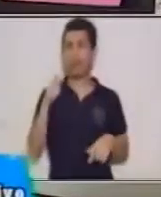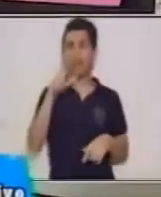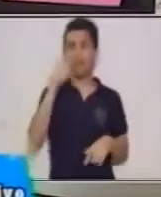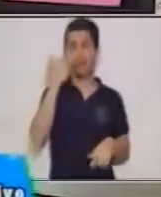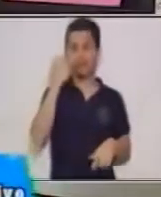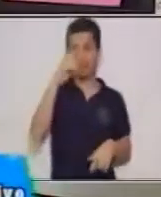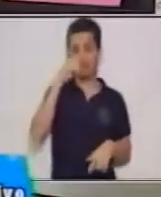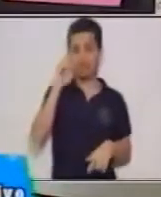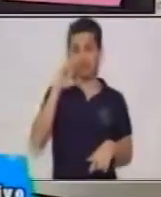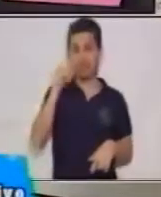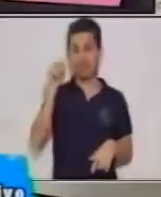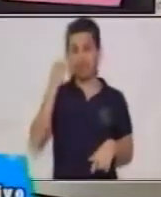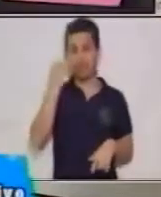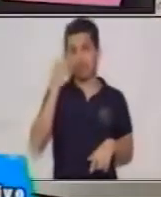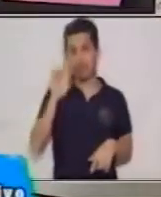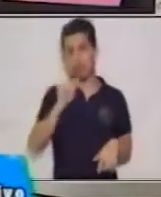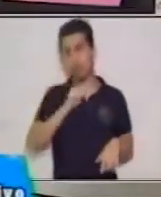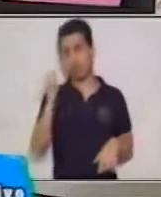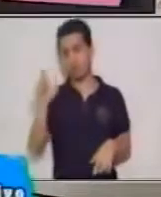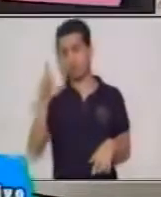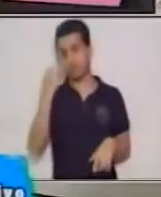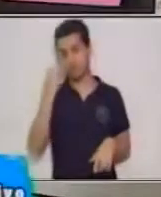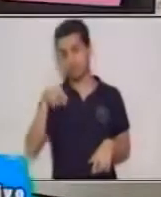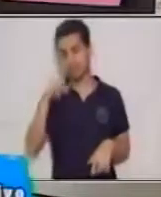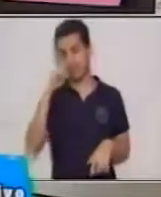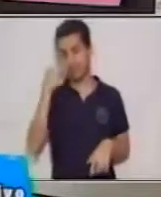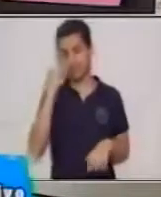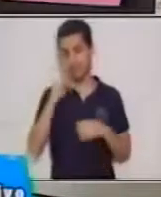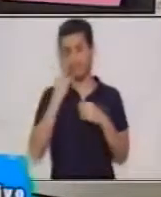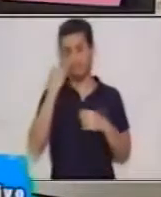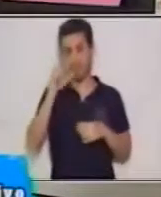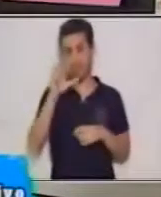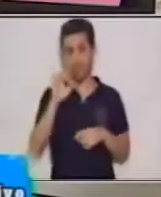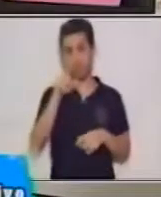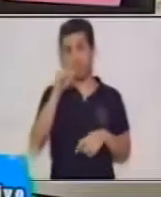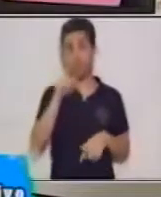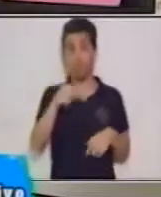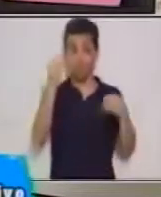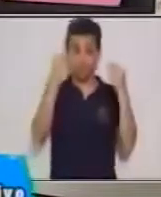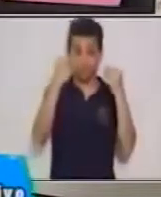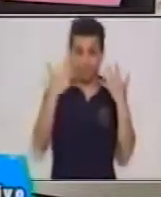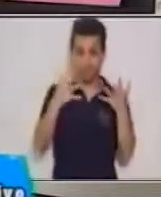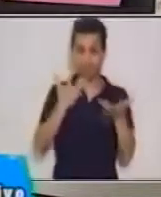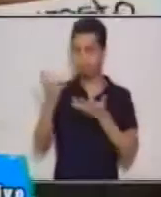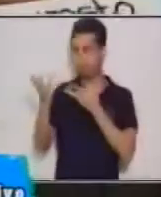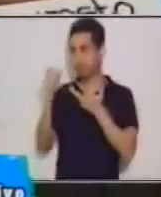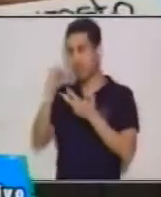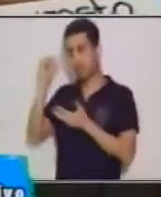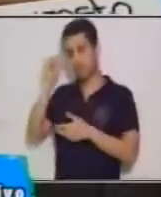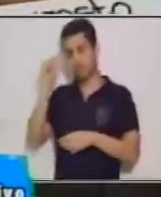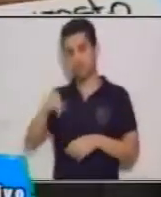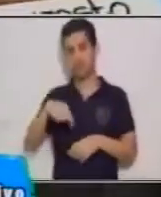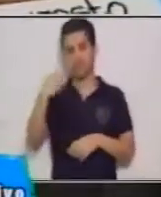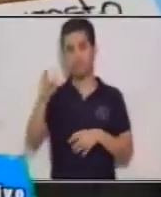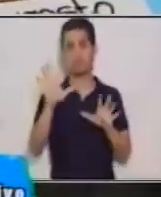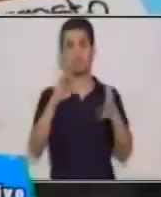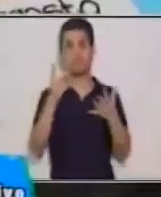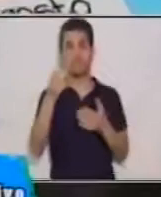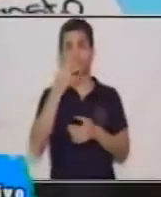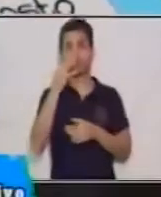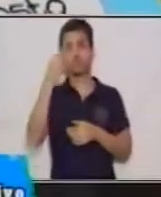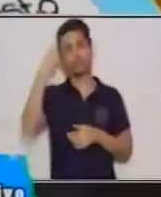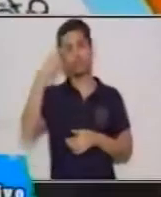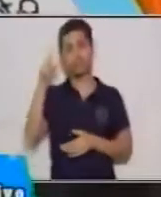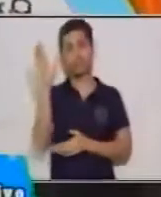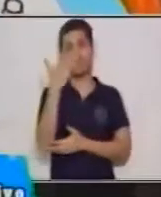con un adulto lo ha aprendido 17 de agosto día de la bandera no te olvides te recordamos